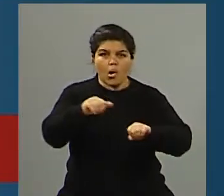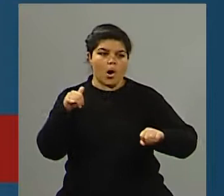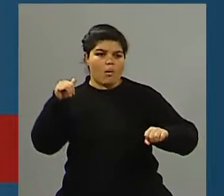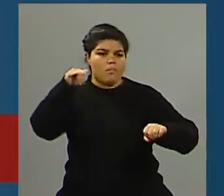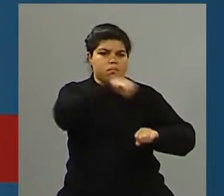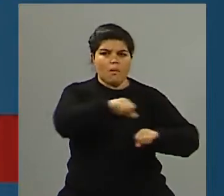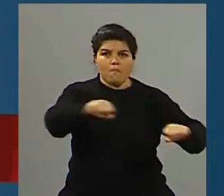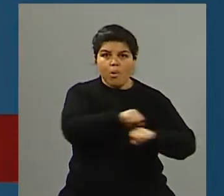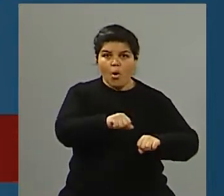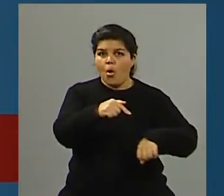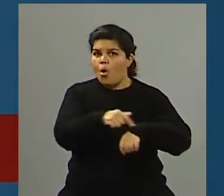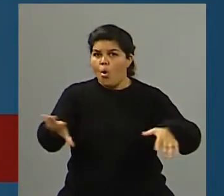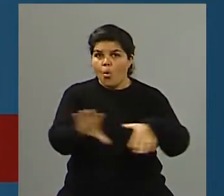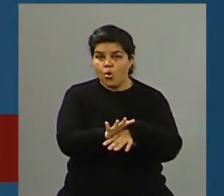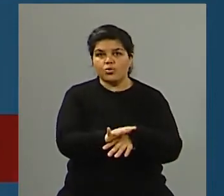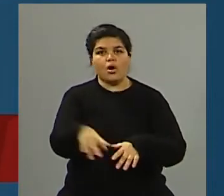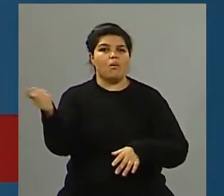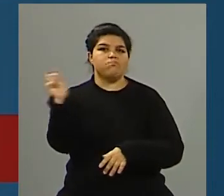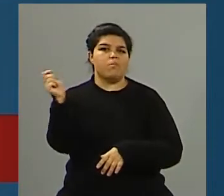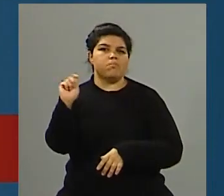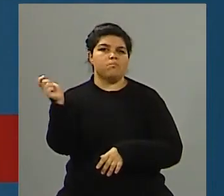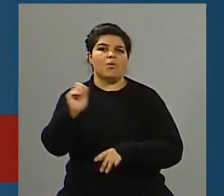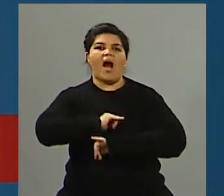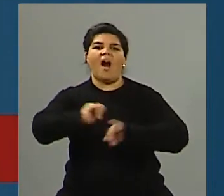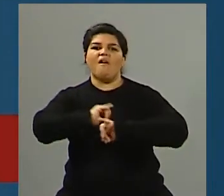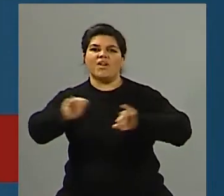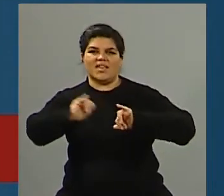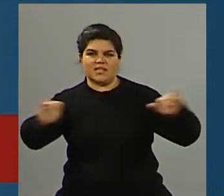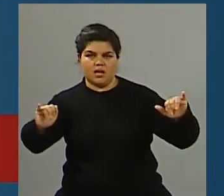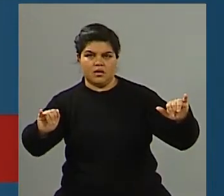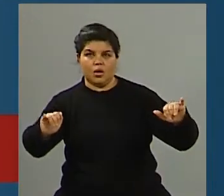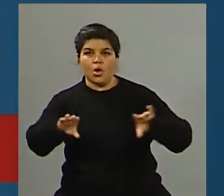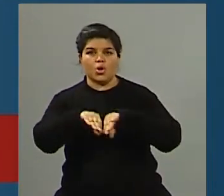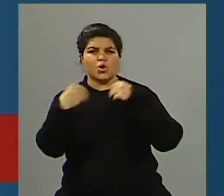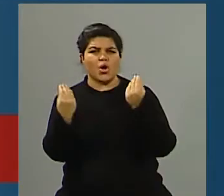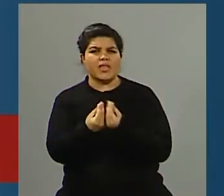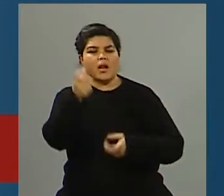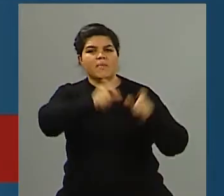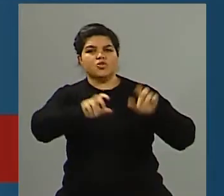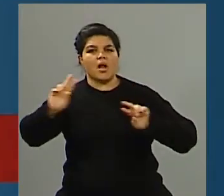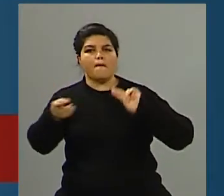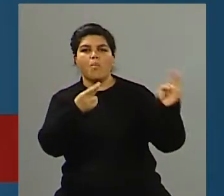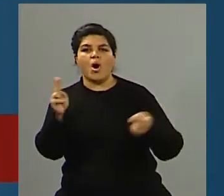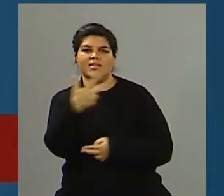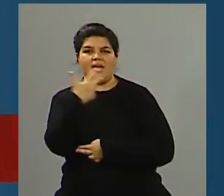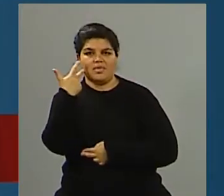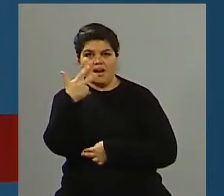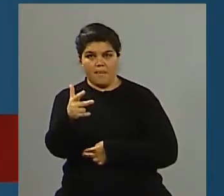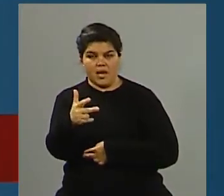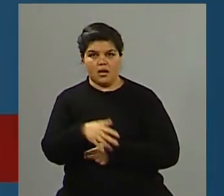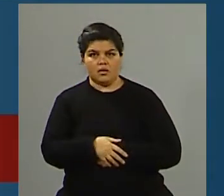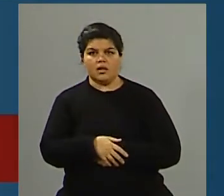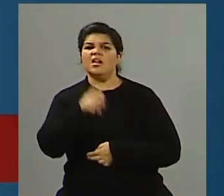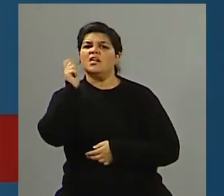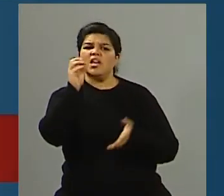se leen los nombres de las 3.000 víctimas aproximadamente que hubo justamente en las torres. ¿Quién los lee? Los lee